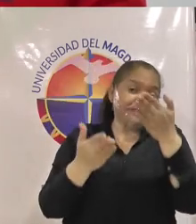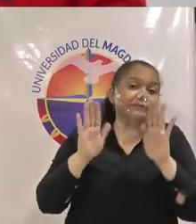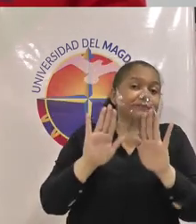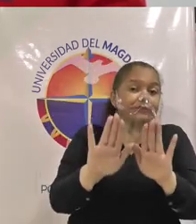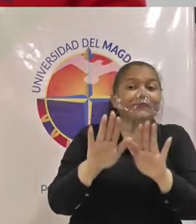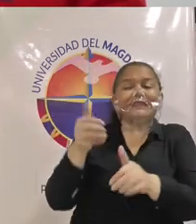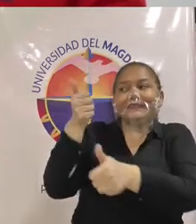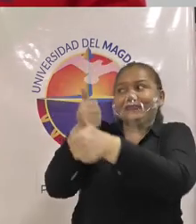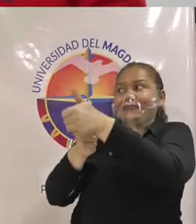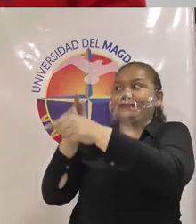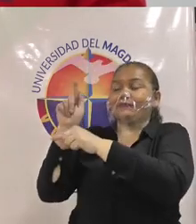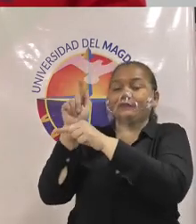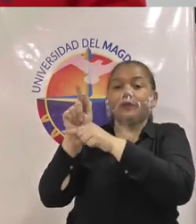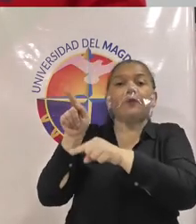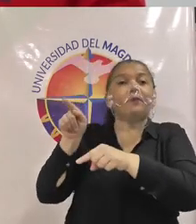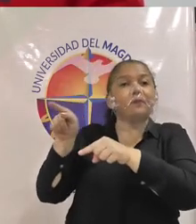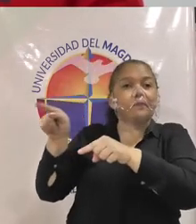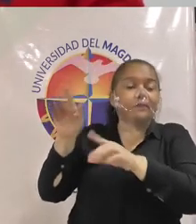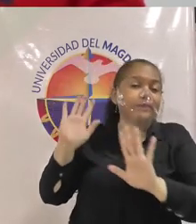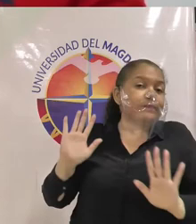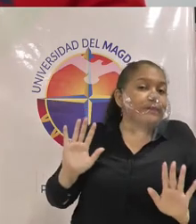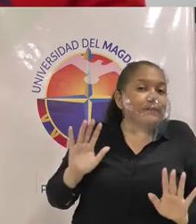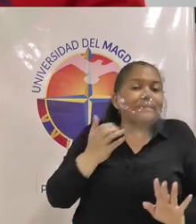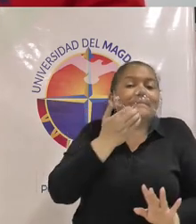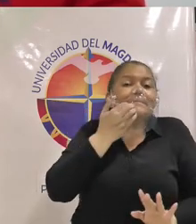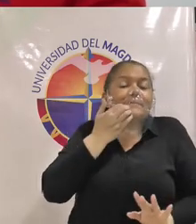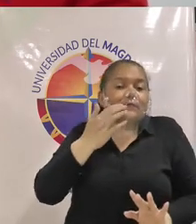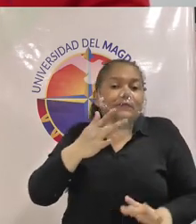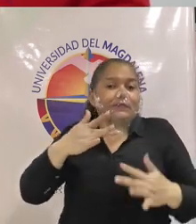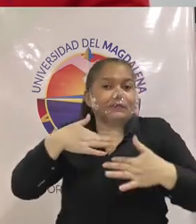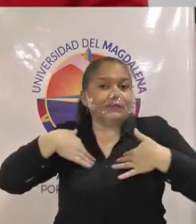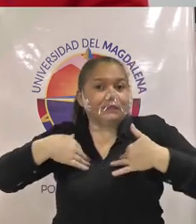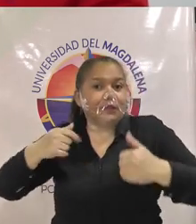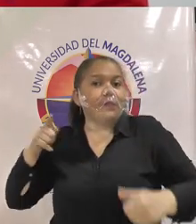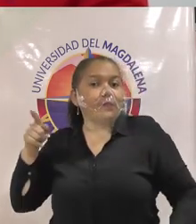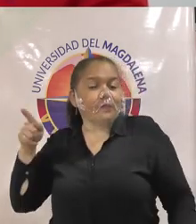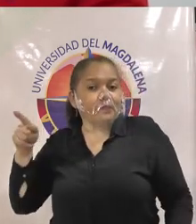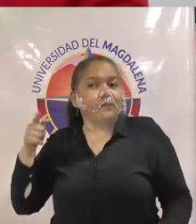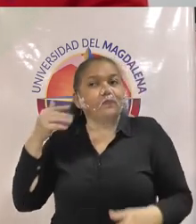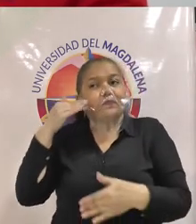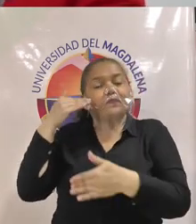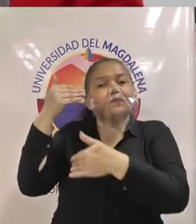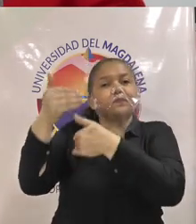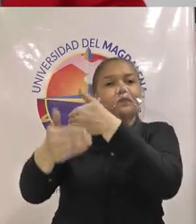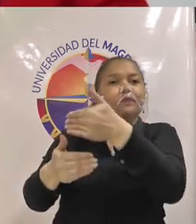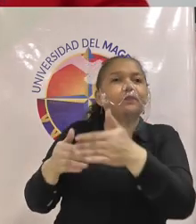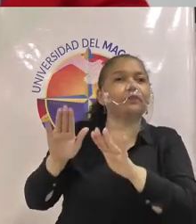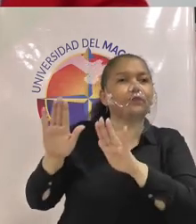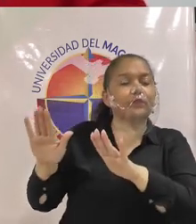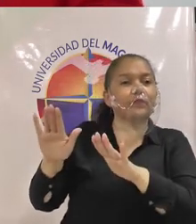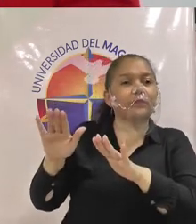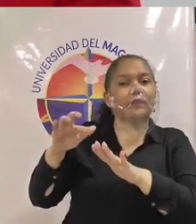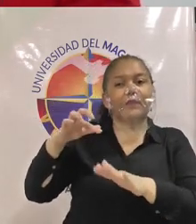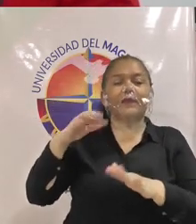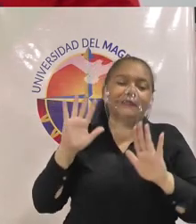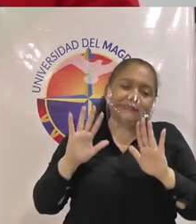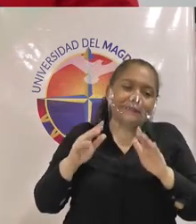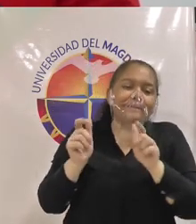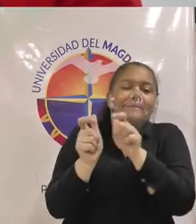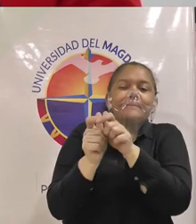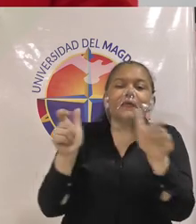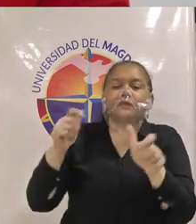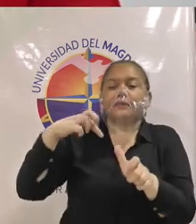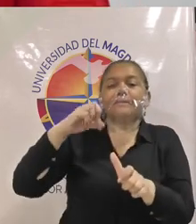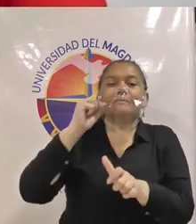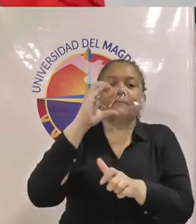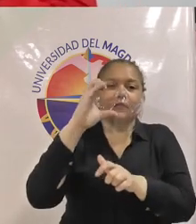salud estábamos comentando mi compañero Rafael que queríamos aumentar progresivamente el PAP que es el programa de atención psicológica y